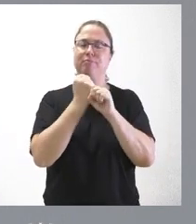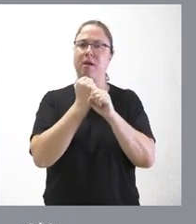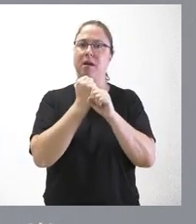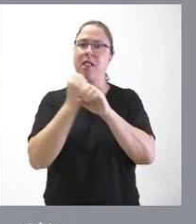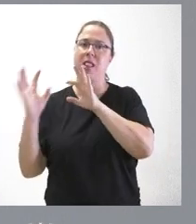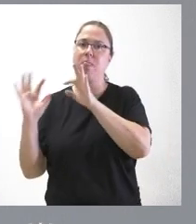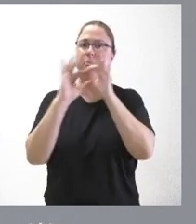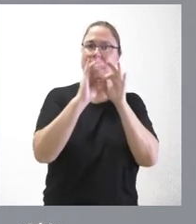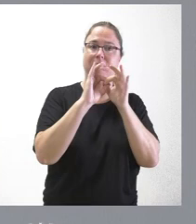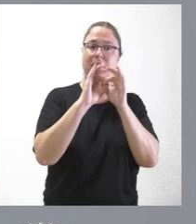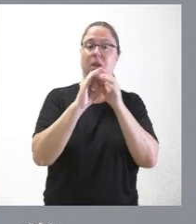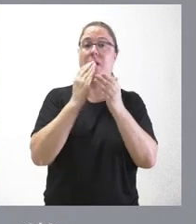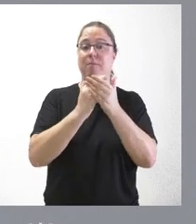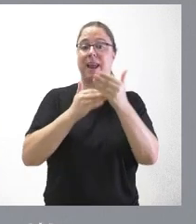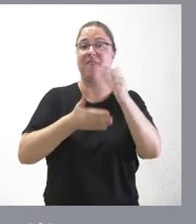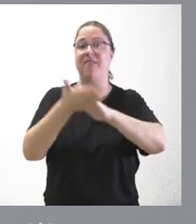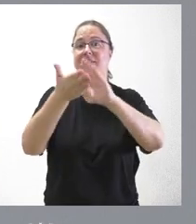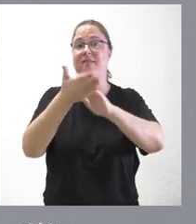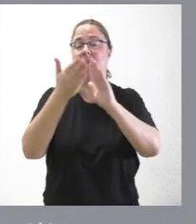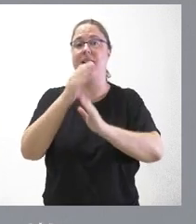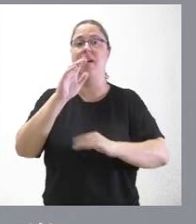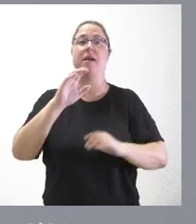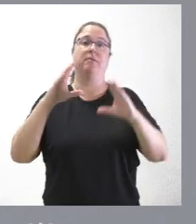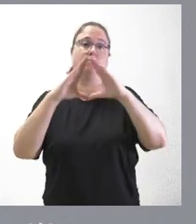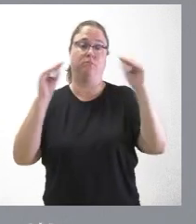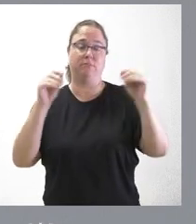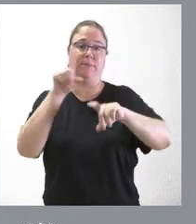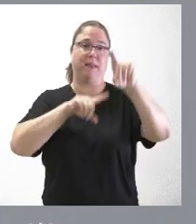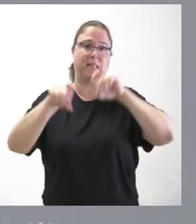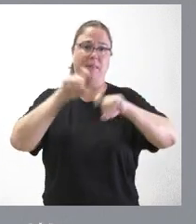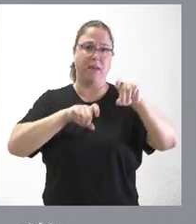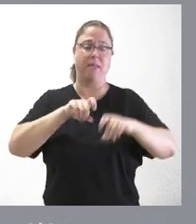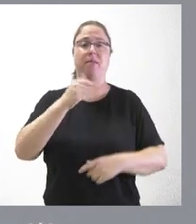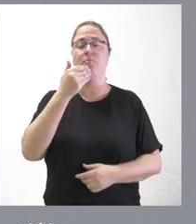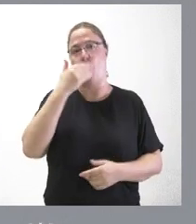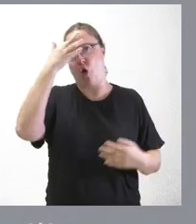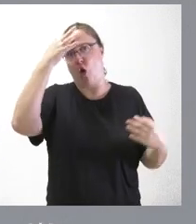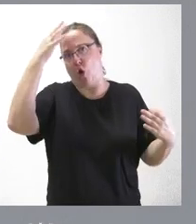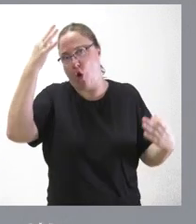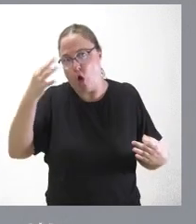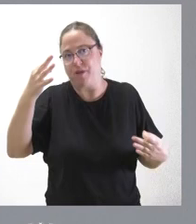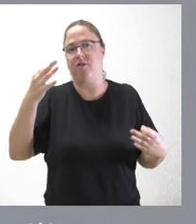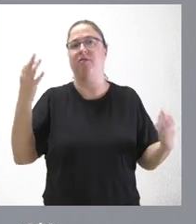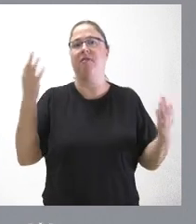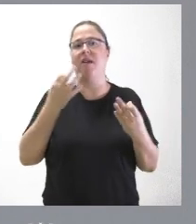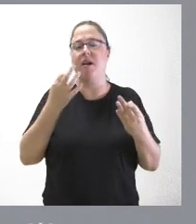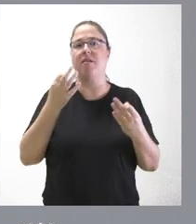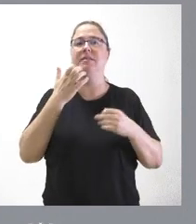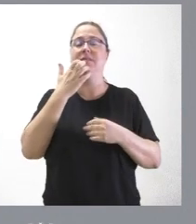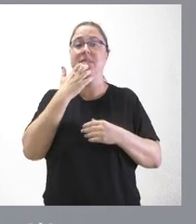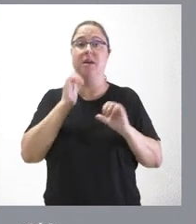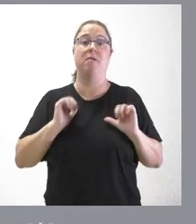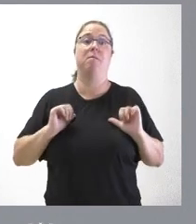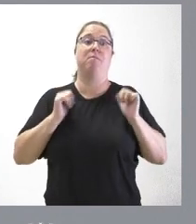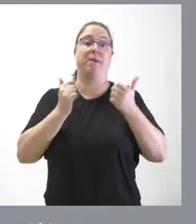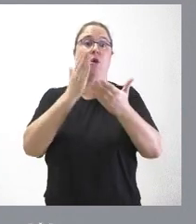está vinculado en acabar con ese proceso selectivo, con la EBAU. Y, por tanto, lo razonable, lo lógico, lo natural, es que cuando se comience